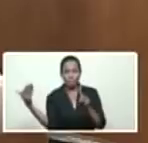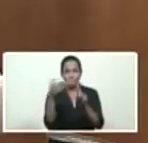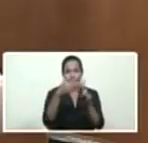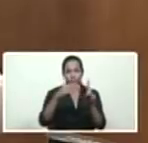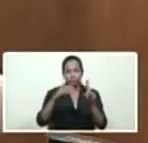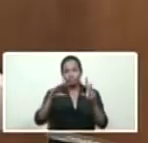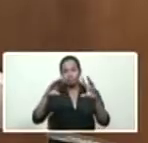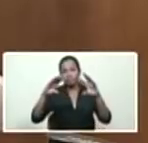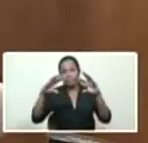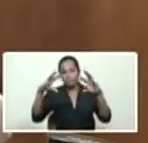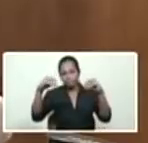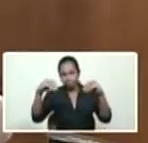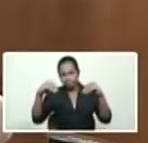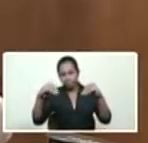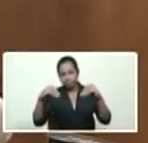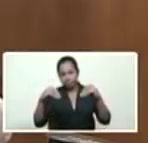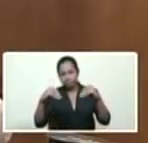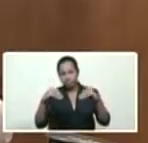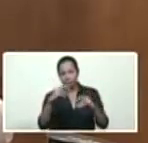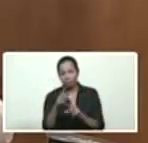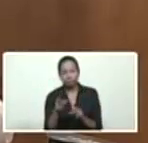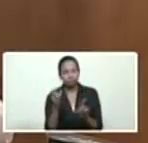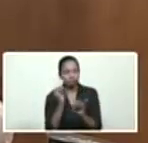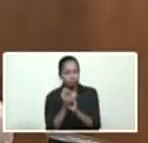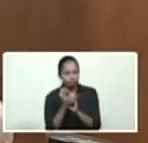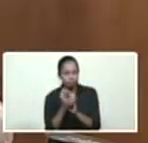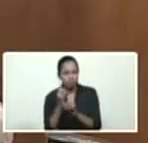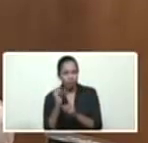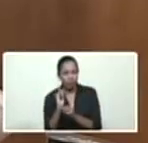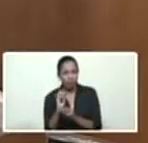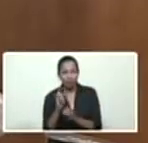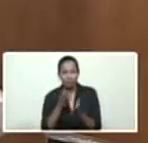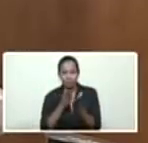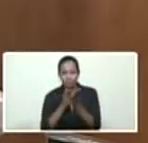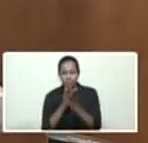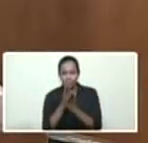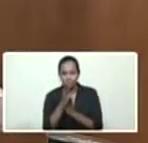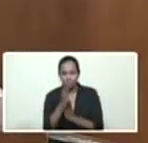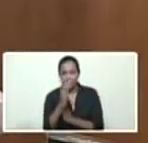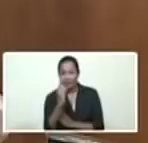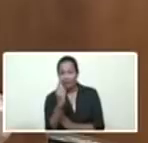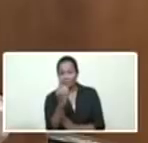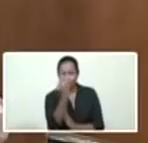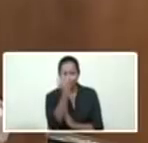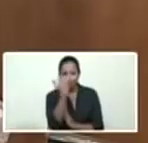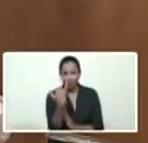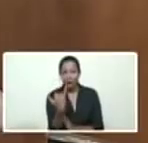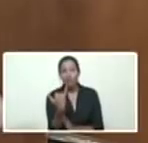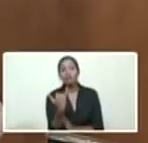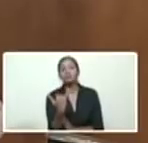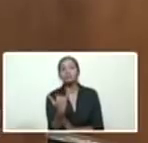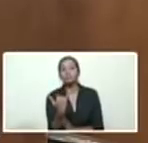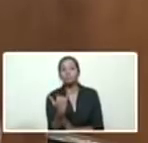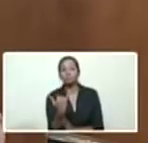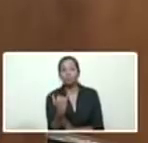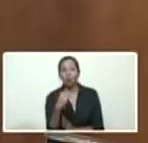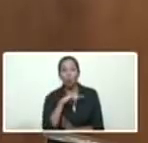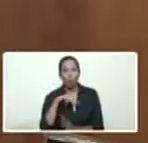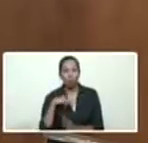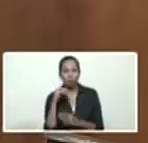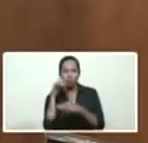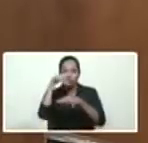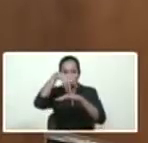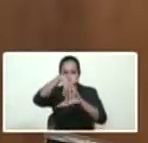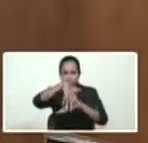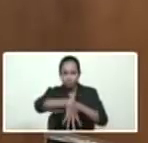de transmisión de la principal generadora eléctrica del país, que es nuestra represa del Guri.